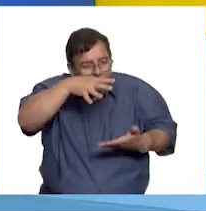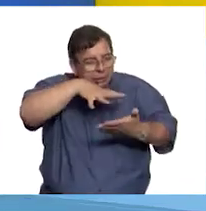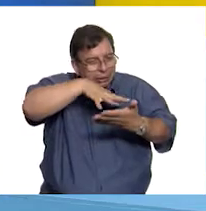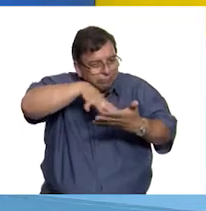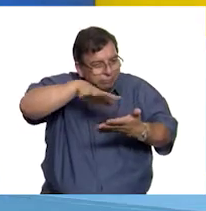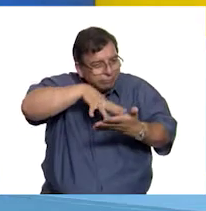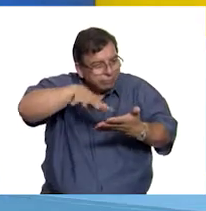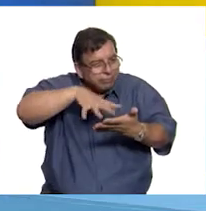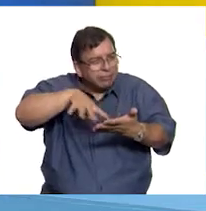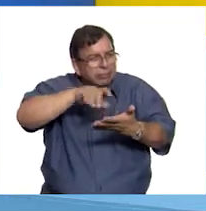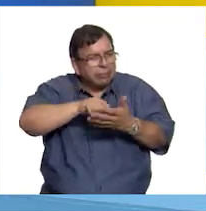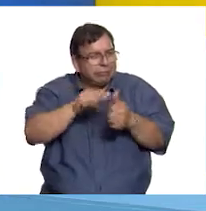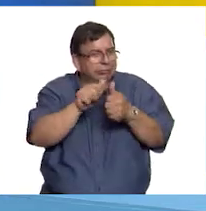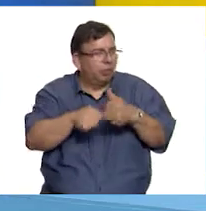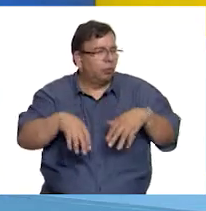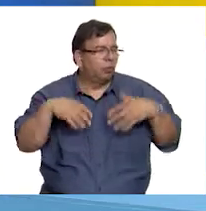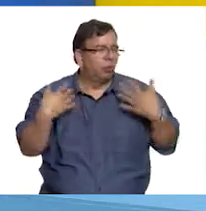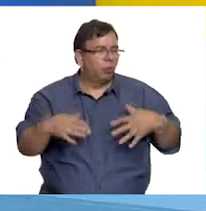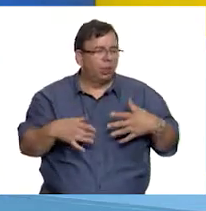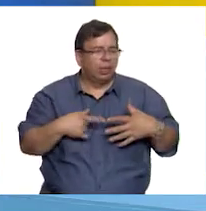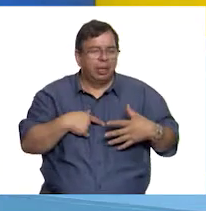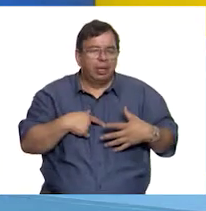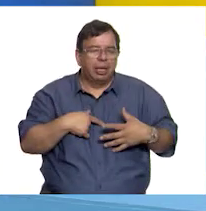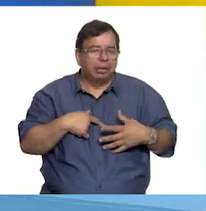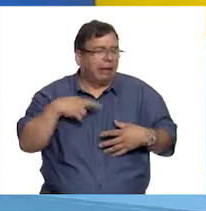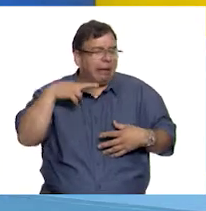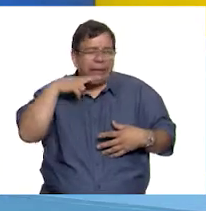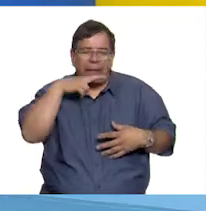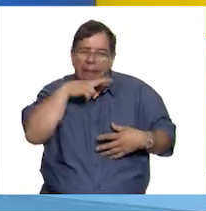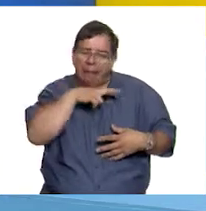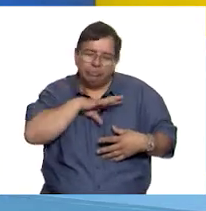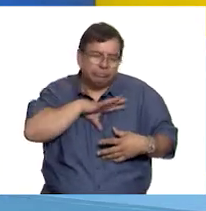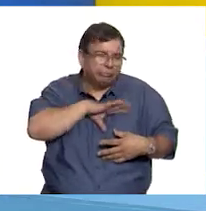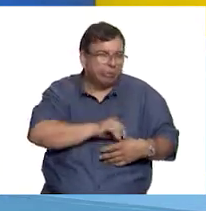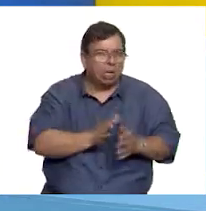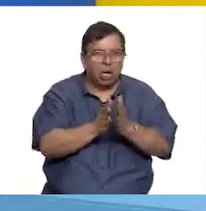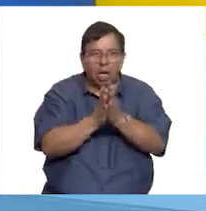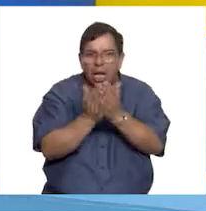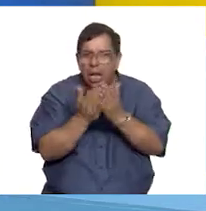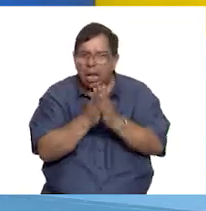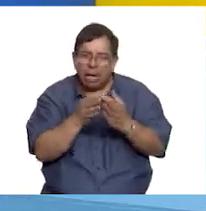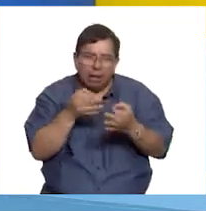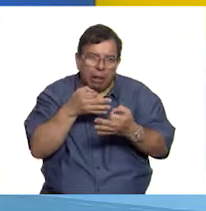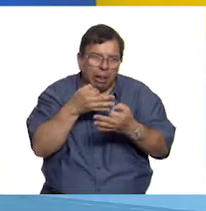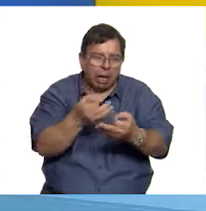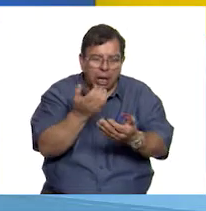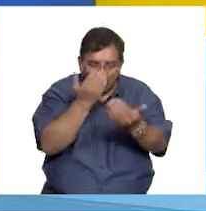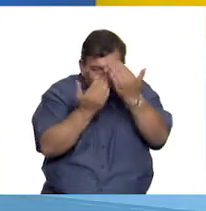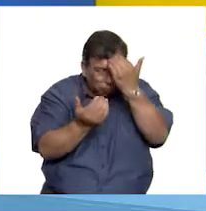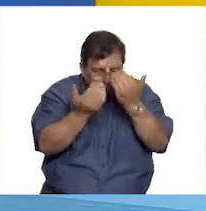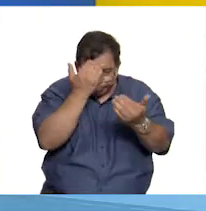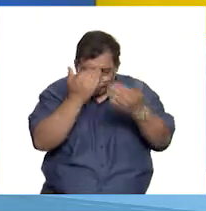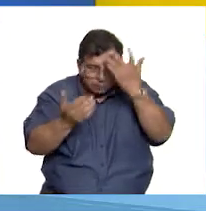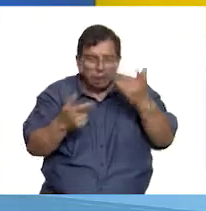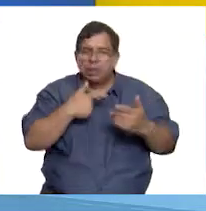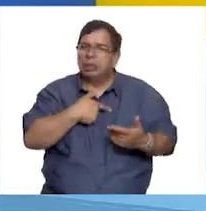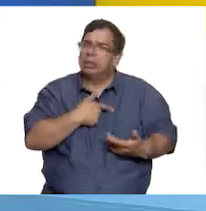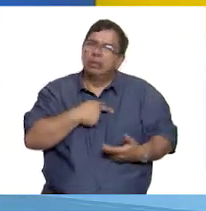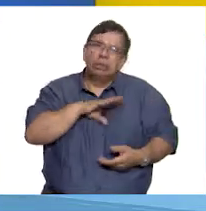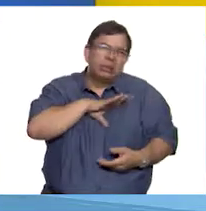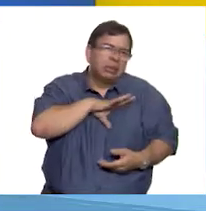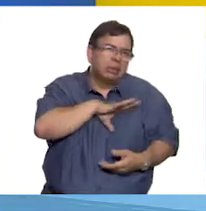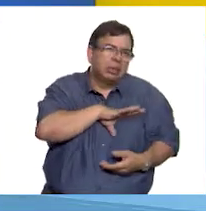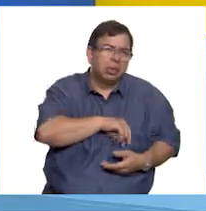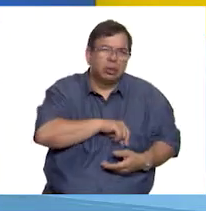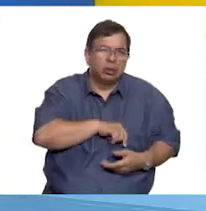escritura y la lectura, aficionándome pronto a los libros y al conocimiento. Y fue tal mi afición que sin